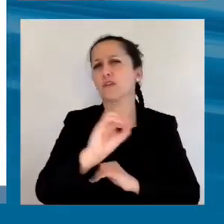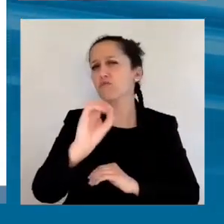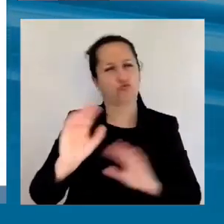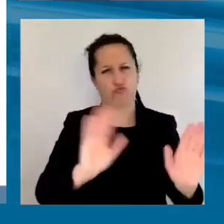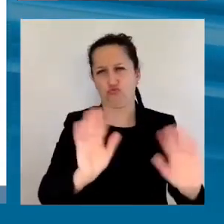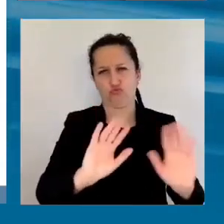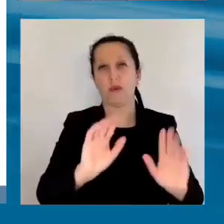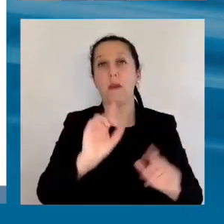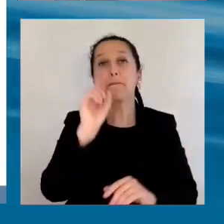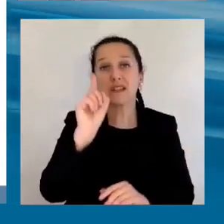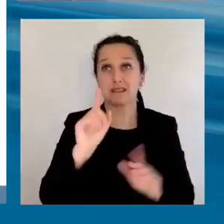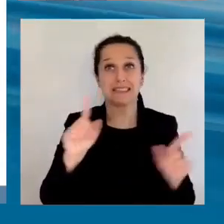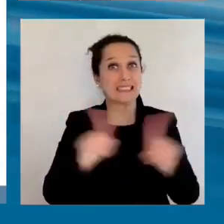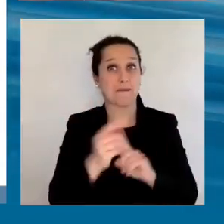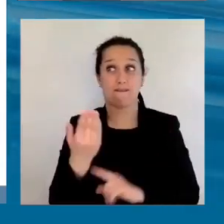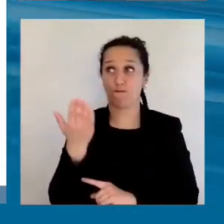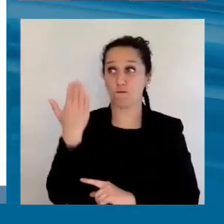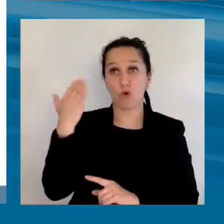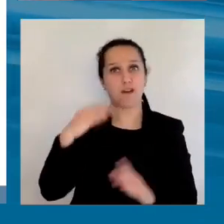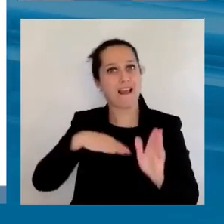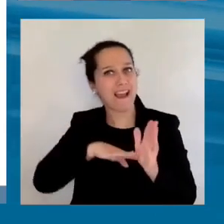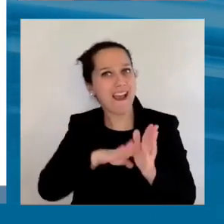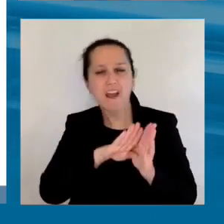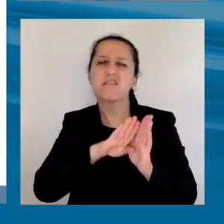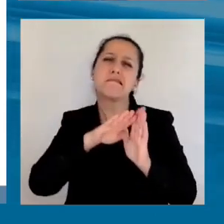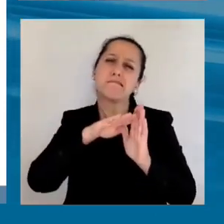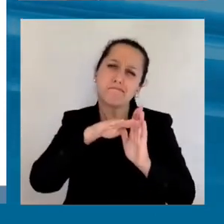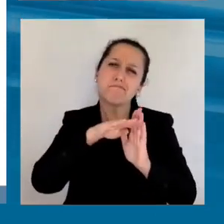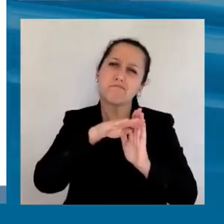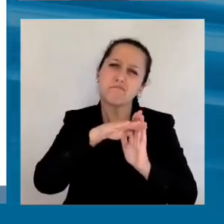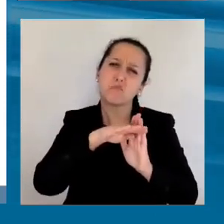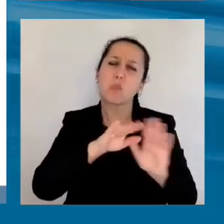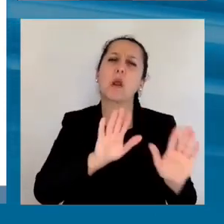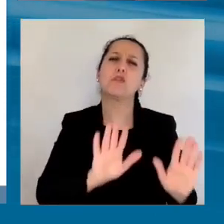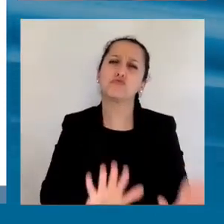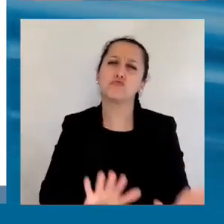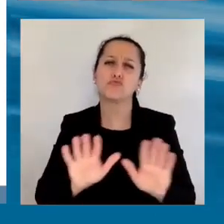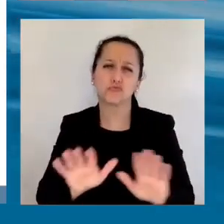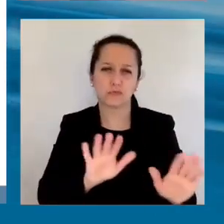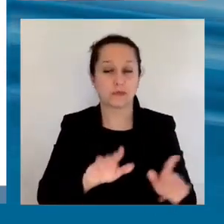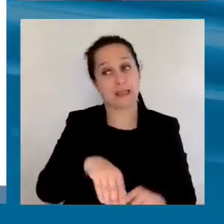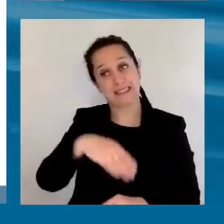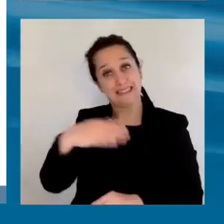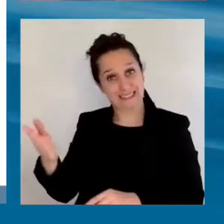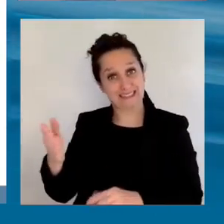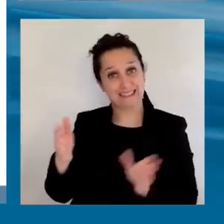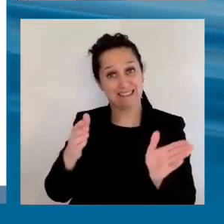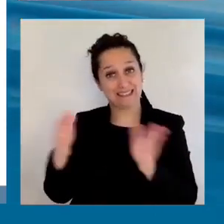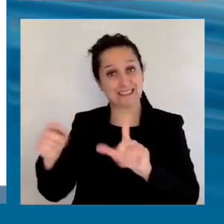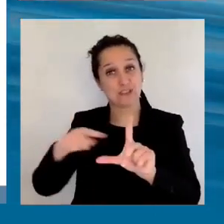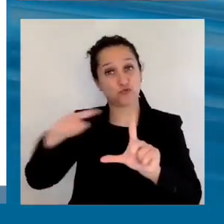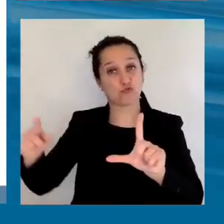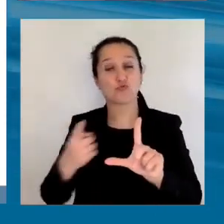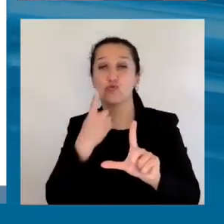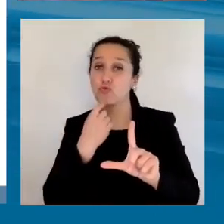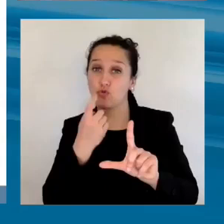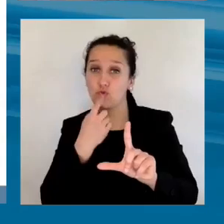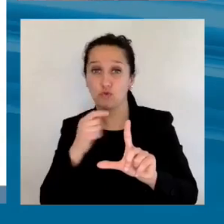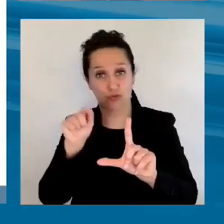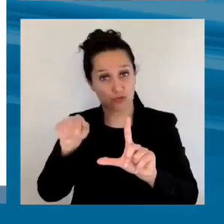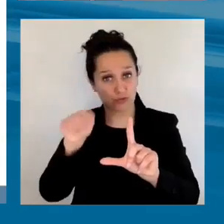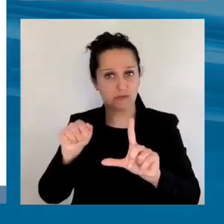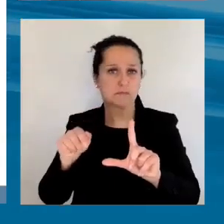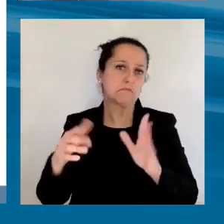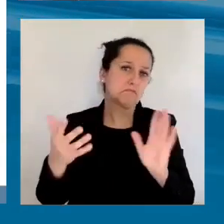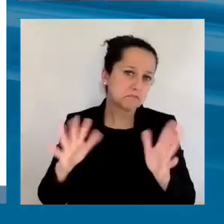siguió creciendo al mismo ritmo. Y si lo vemos en términos, en el gráfico a la derecha, de medidas restrictivas, la línea roja ven cómo se pasó de 3.000